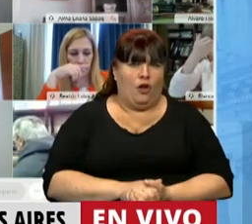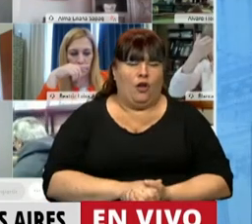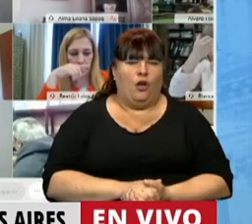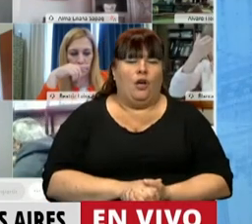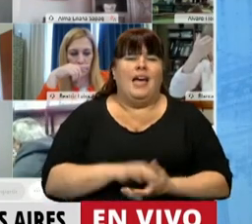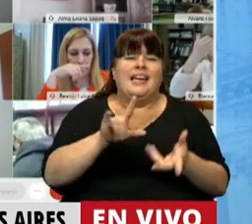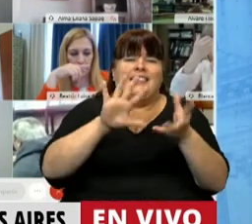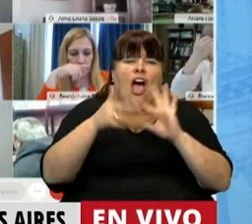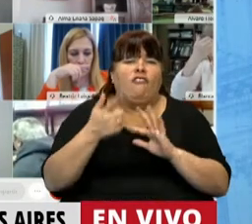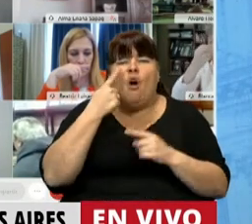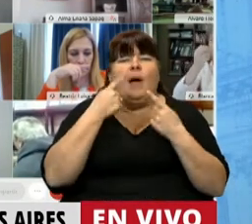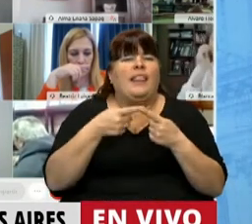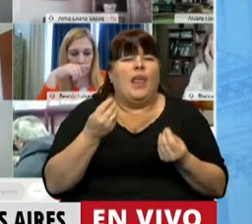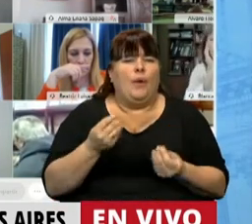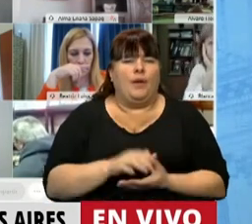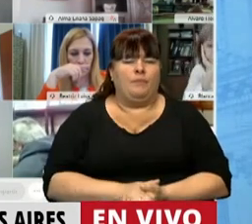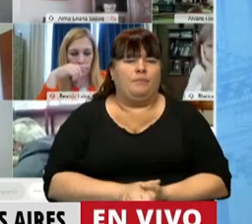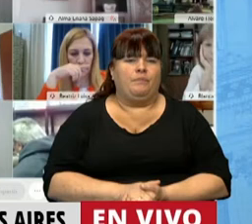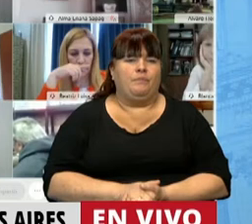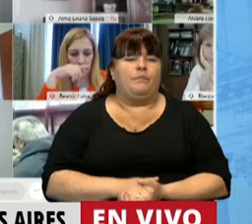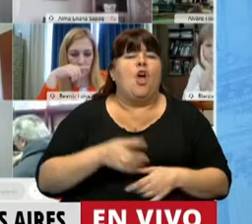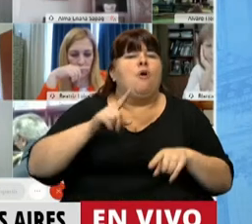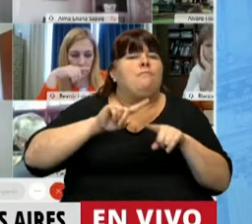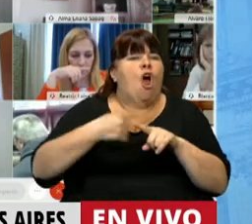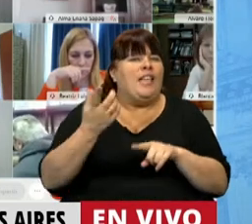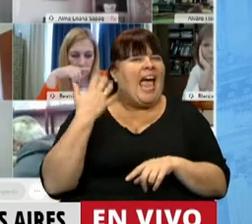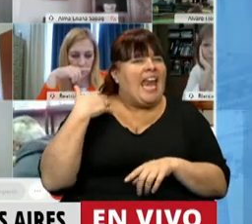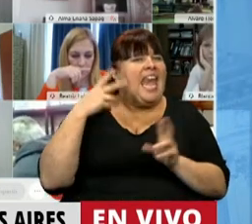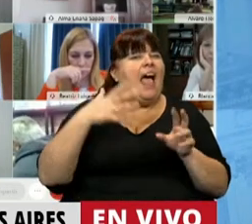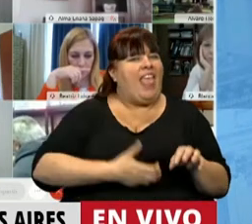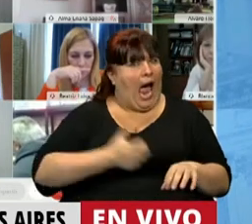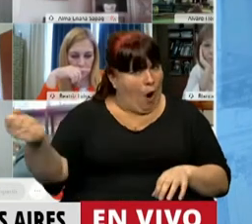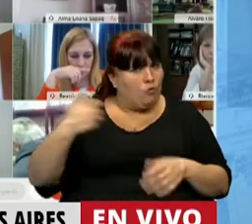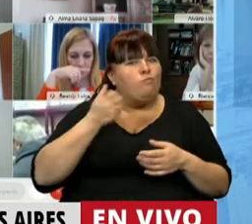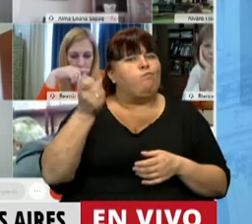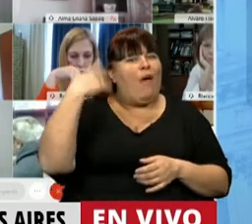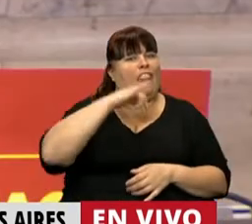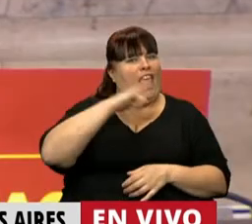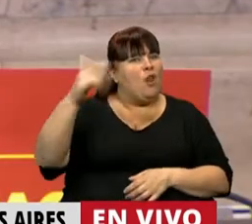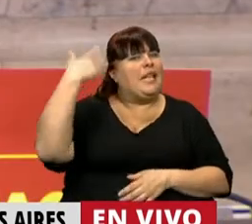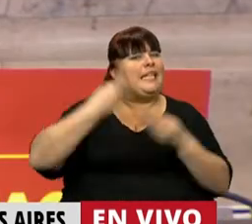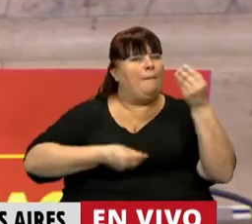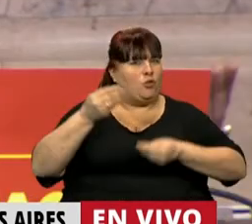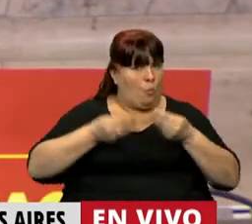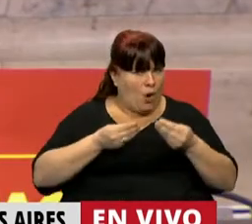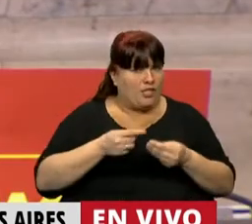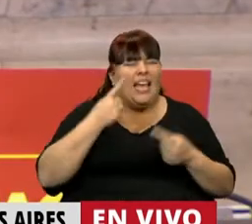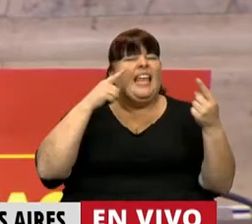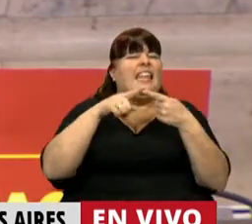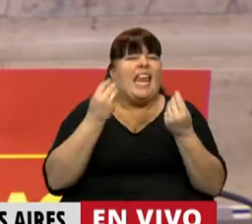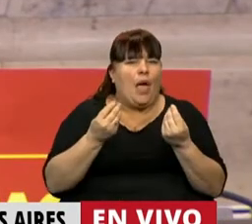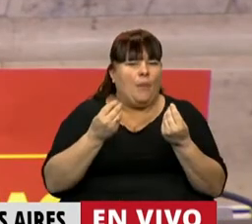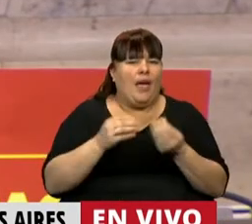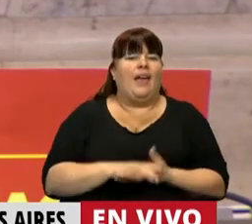esta acción tiene que ver con una política más general de ajuste que ya hemos denunciado en el presupuesto, tiene que ver con